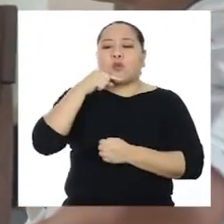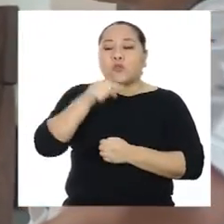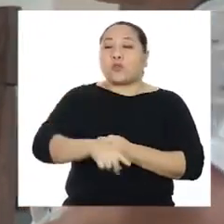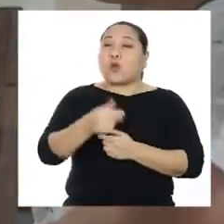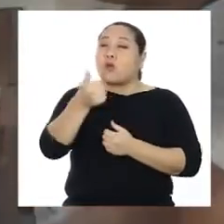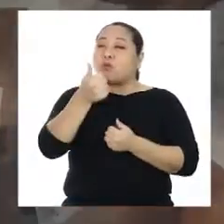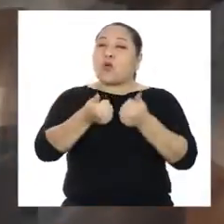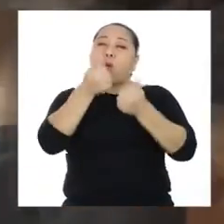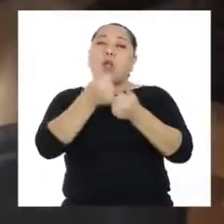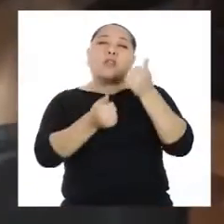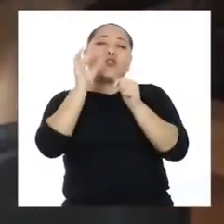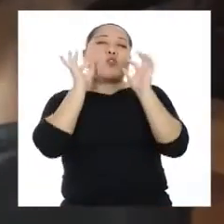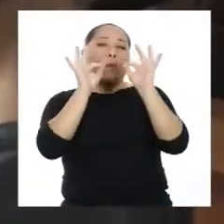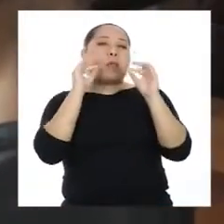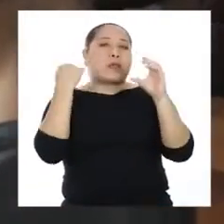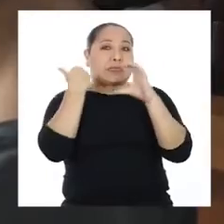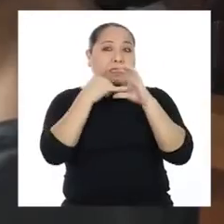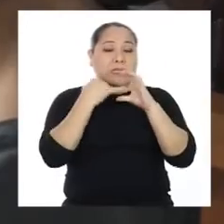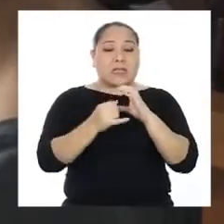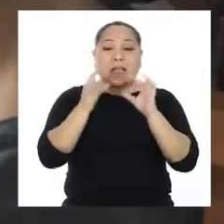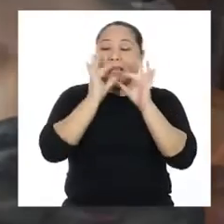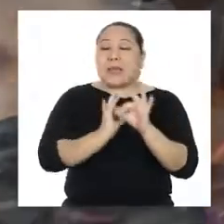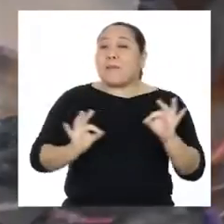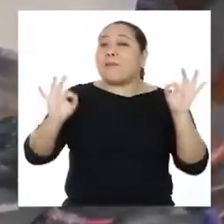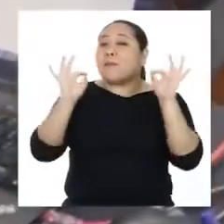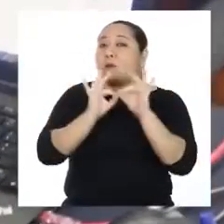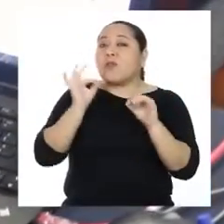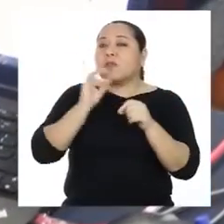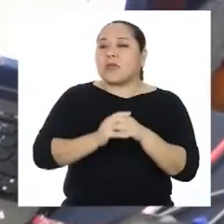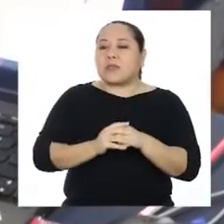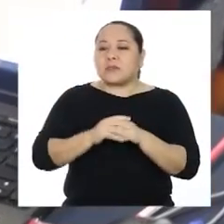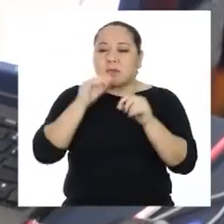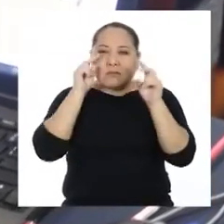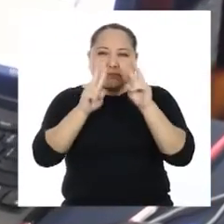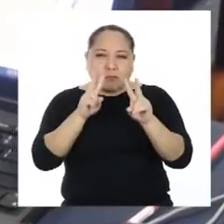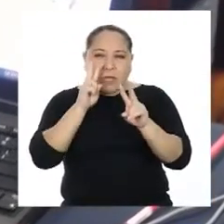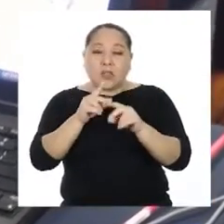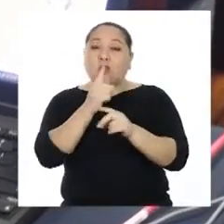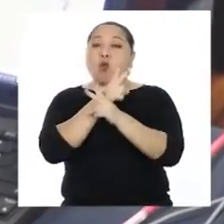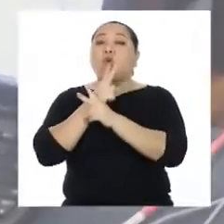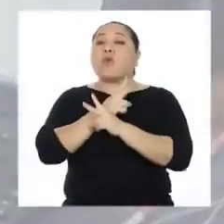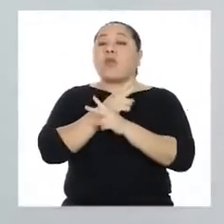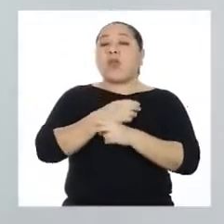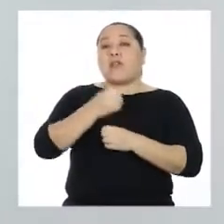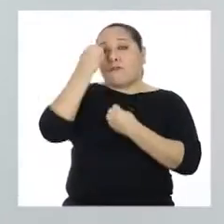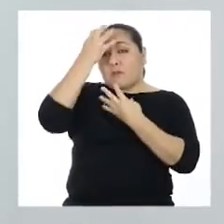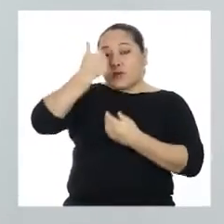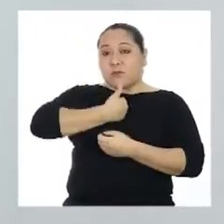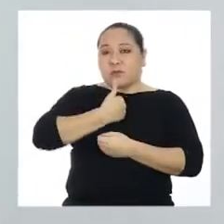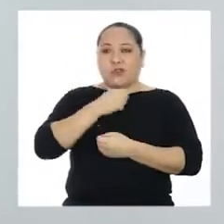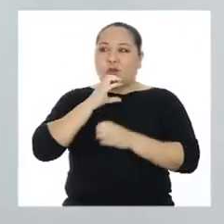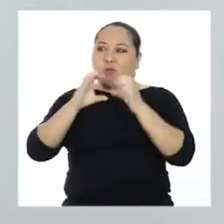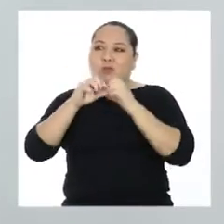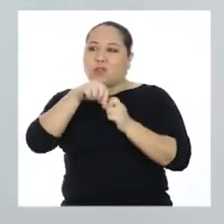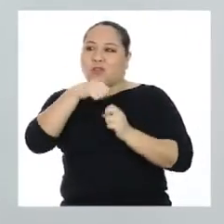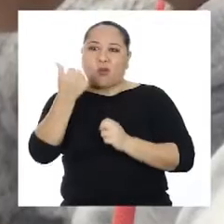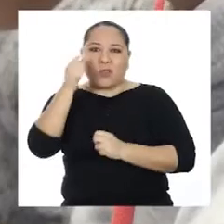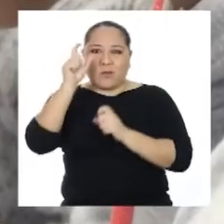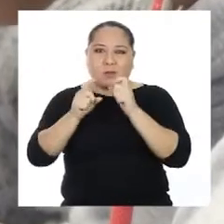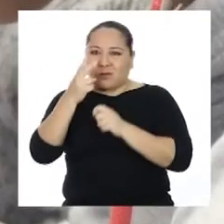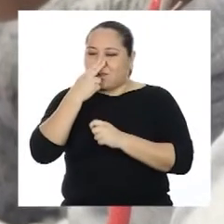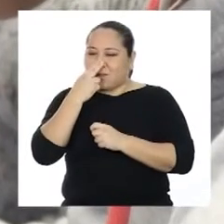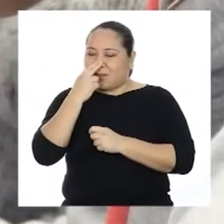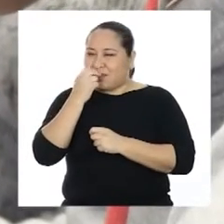hijos e hijas sobre los peligros que hay en Internet, la importancia de cuidar sus datos personales y no hablar con extraños.